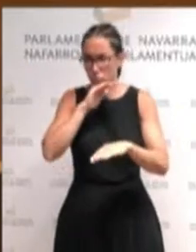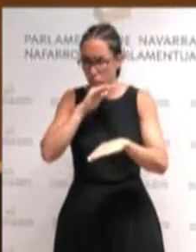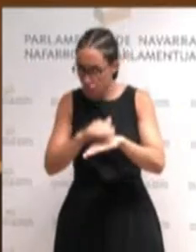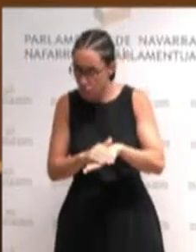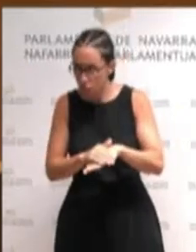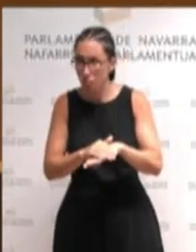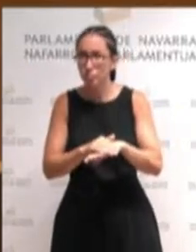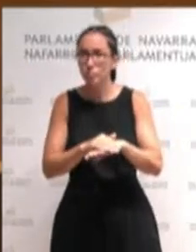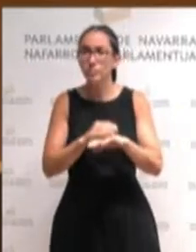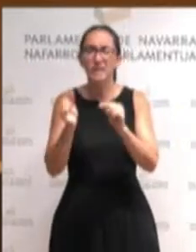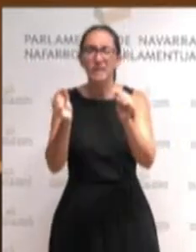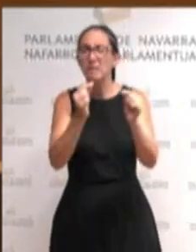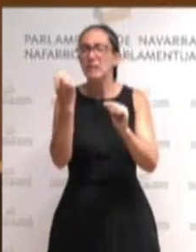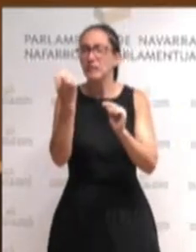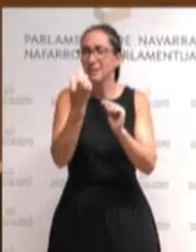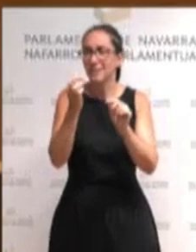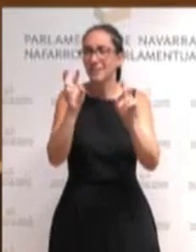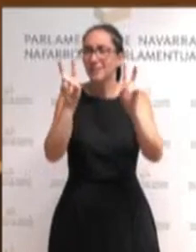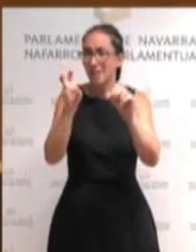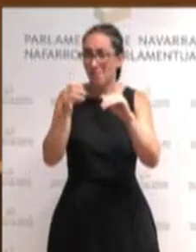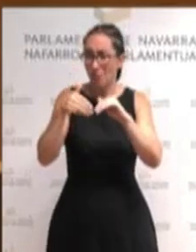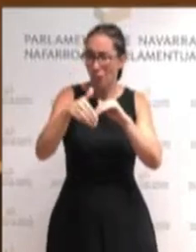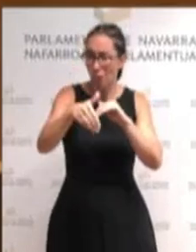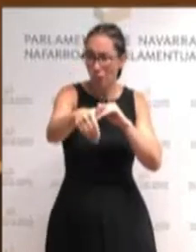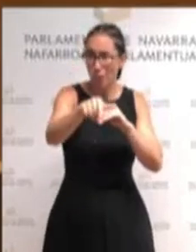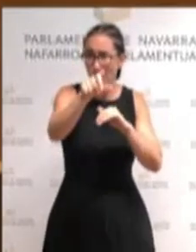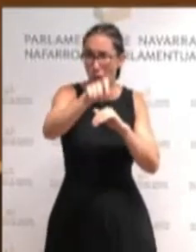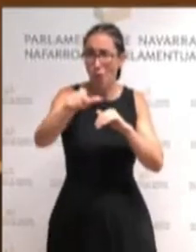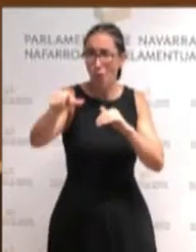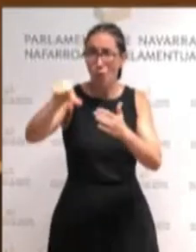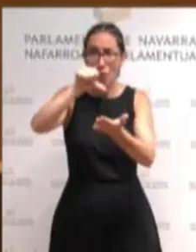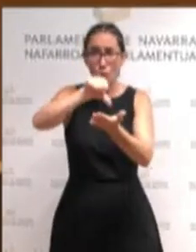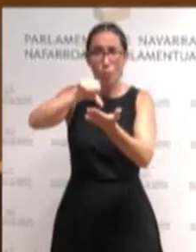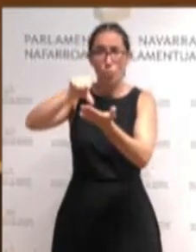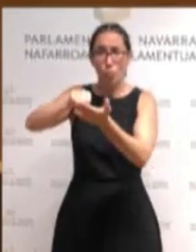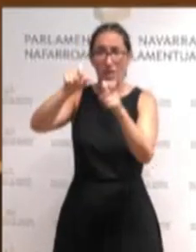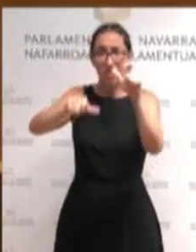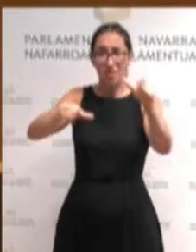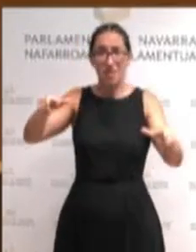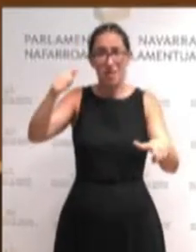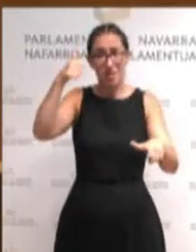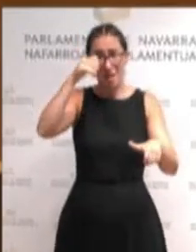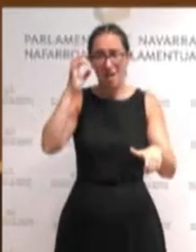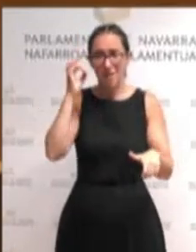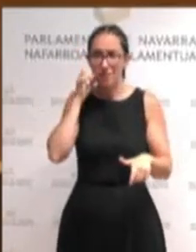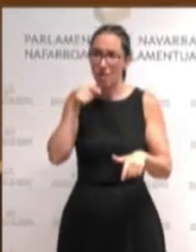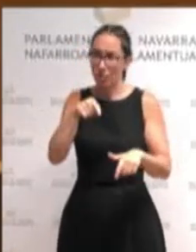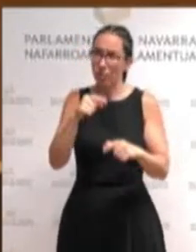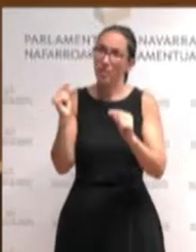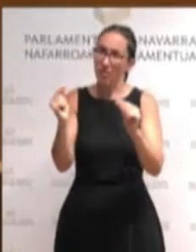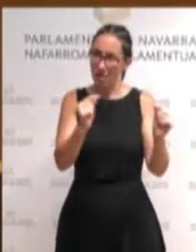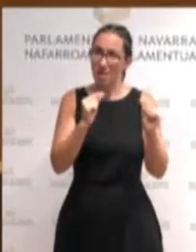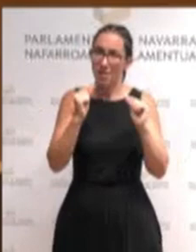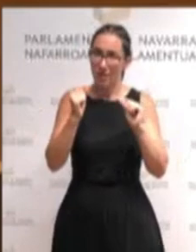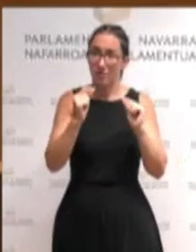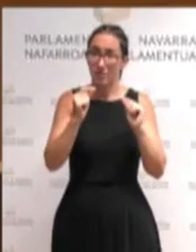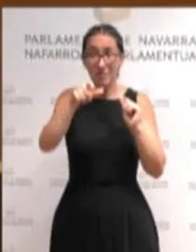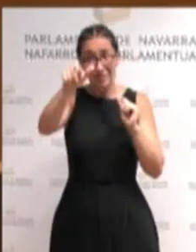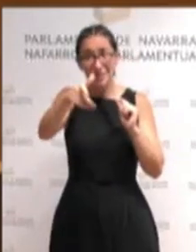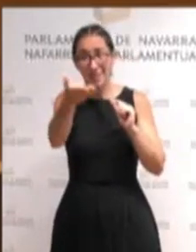y al futuro de la ciudadanía navarra. La ciudadanía nos lo agradecerá. Y visto